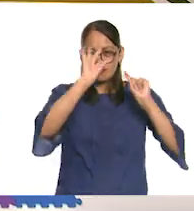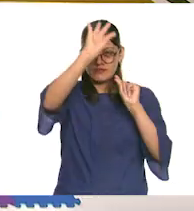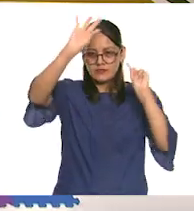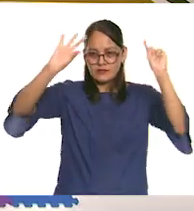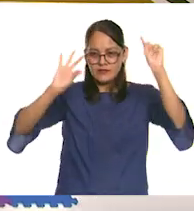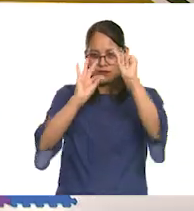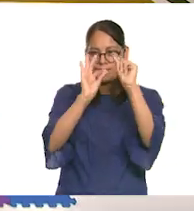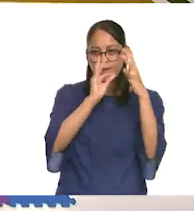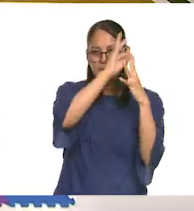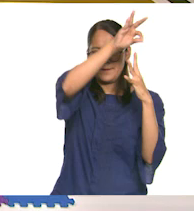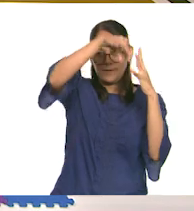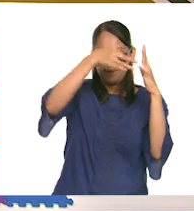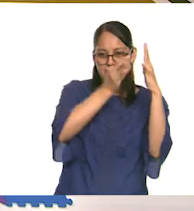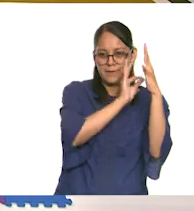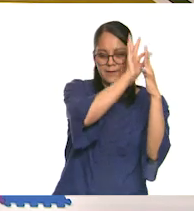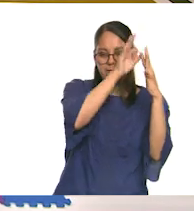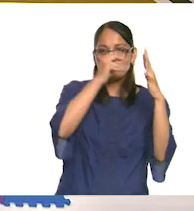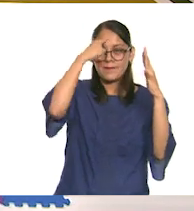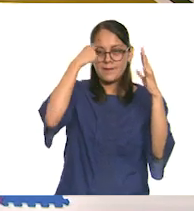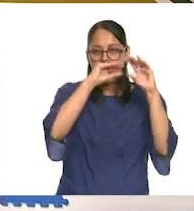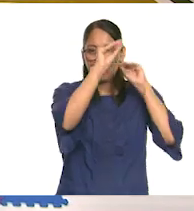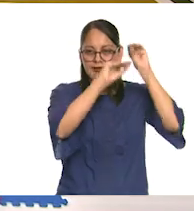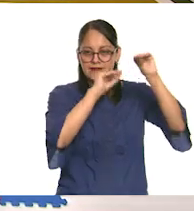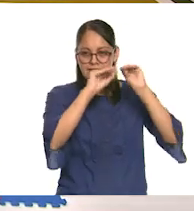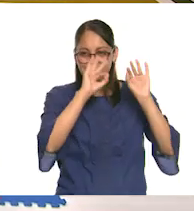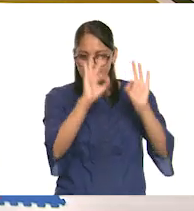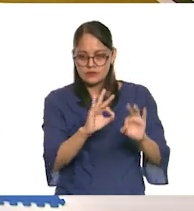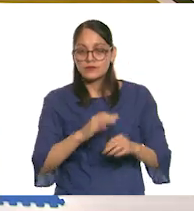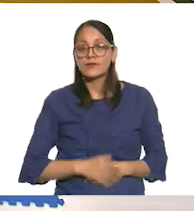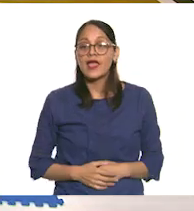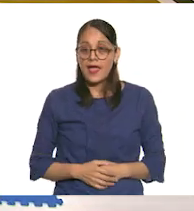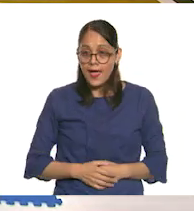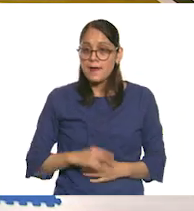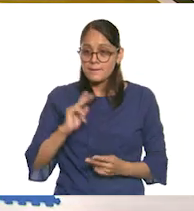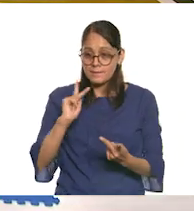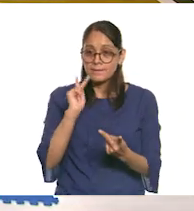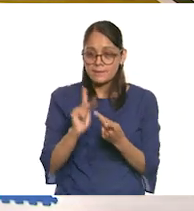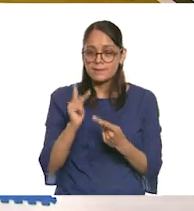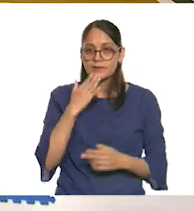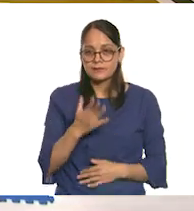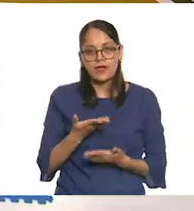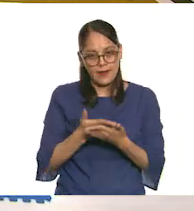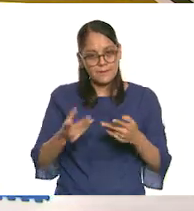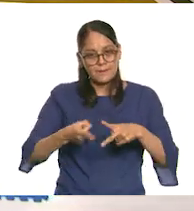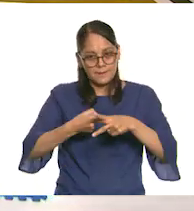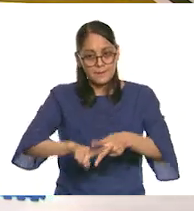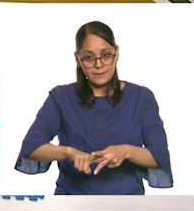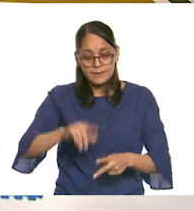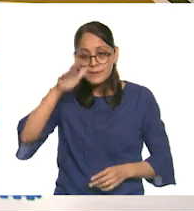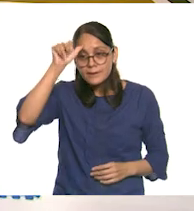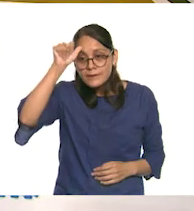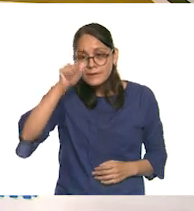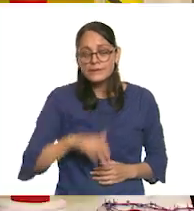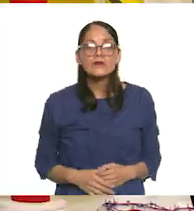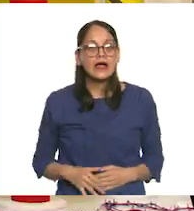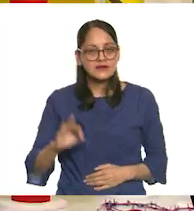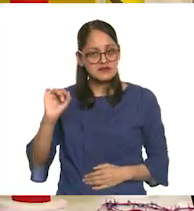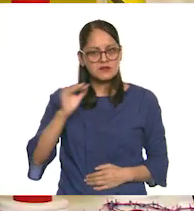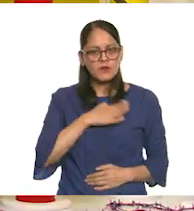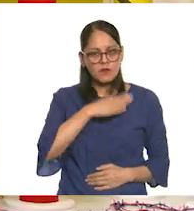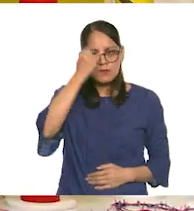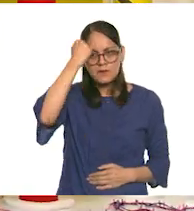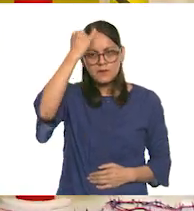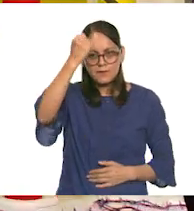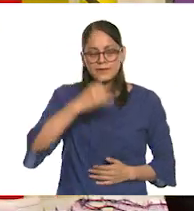a entrelazar para que logremos armar nuestra instalación. Así que vamos a comenzar. ¿Qué te parece? Me parece una excelente